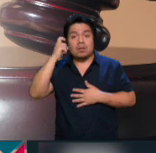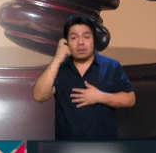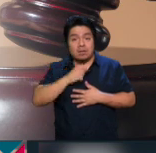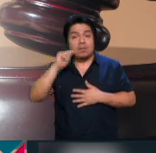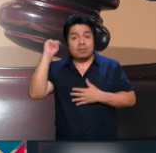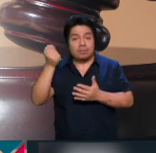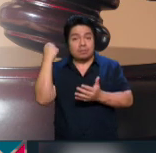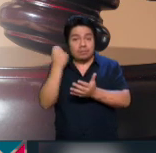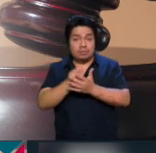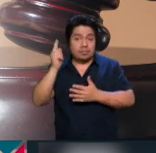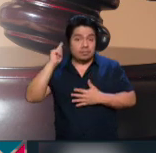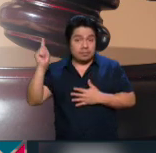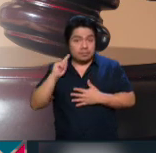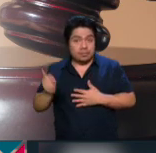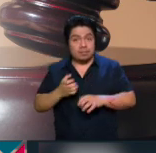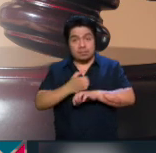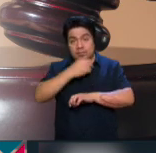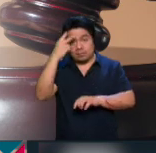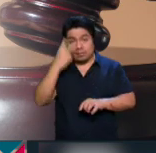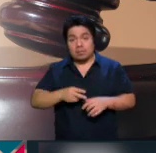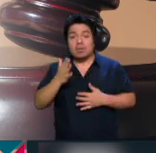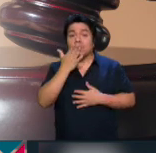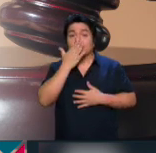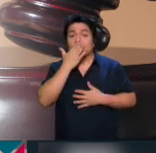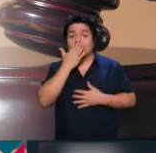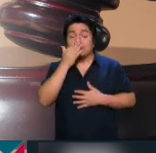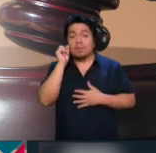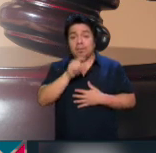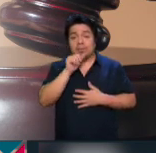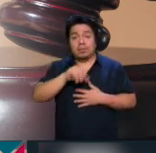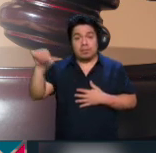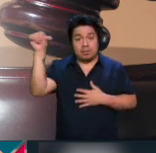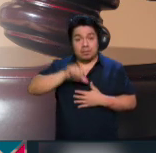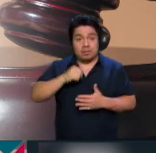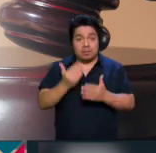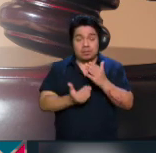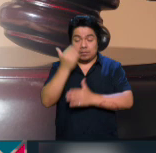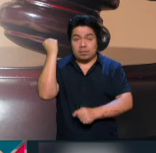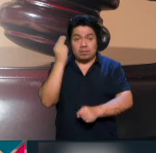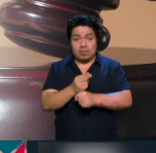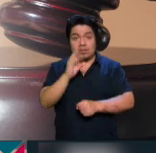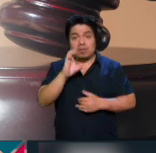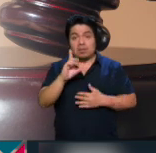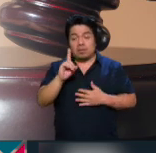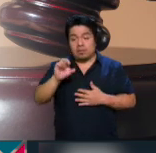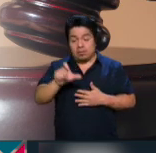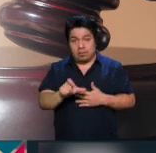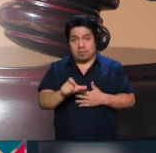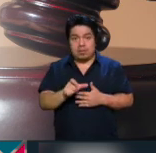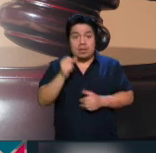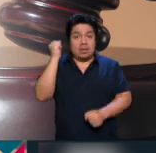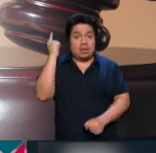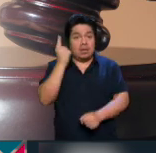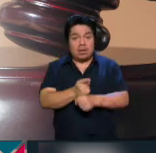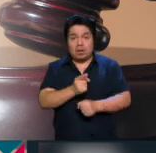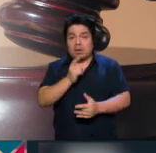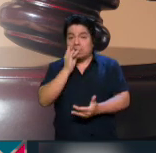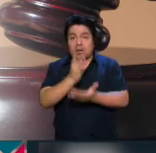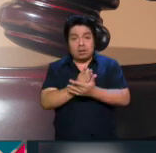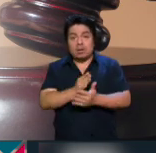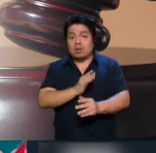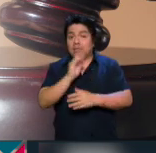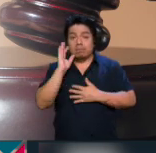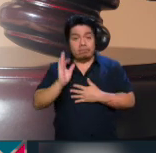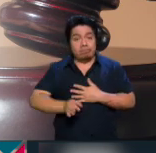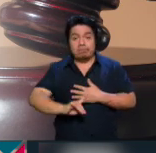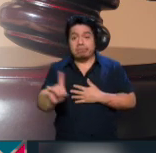Tamaulipas, Zacatecas, Estado de México, Sonora y también hoy temprano la Ciudad de México. La única entidad en la que se ha rechazado por